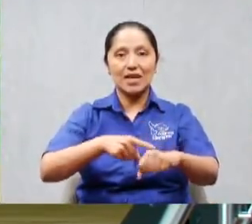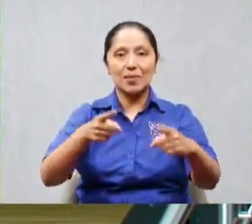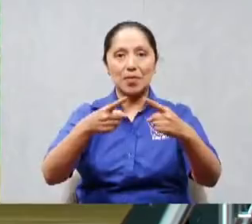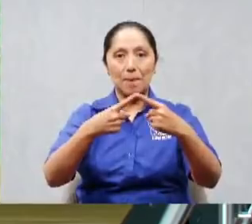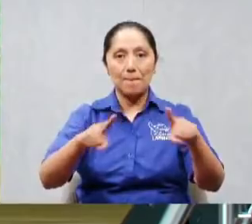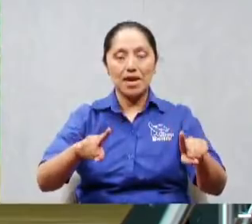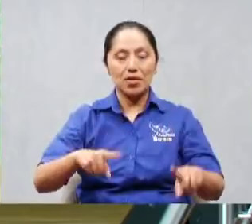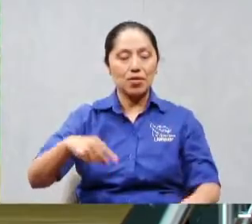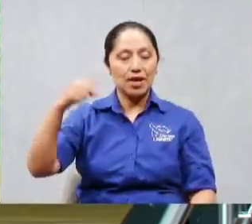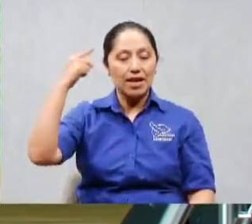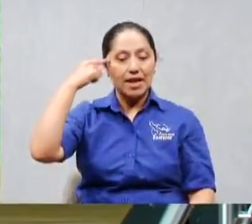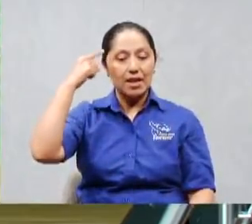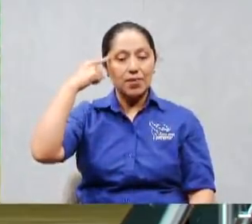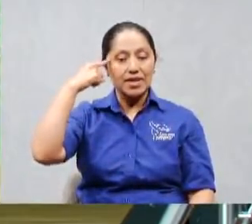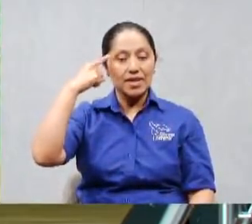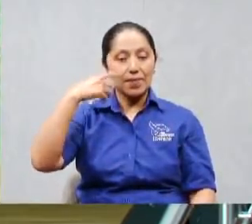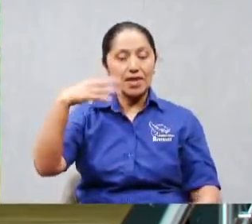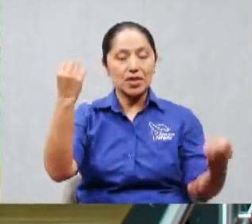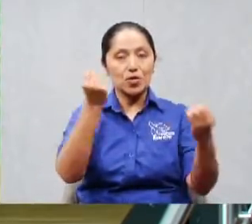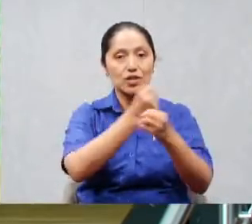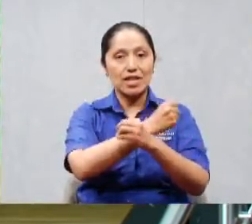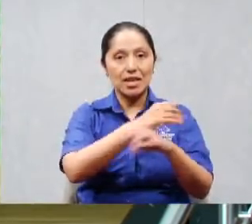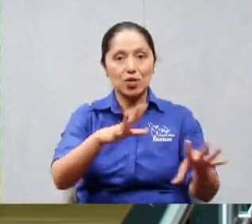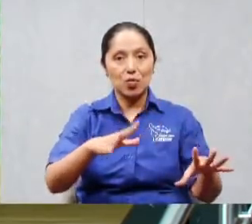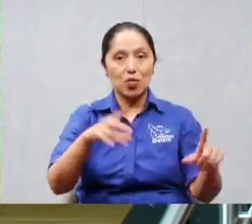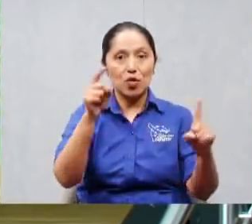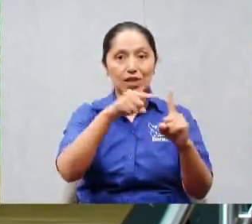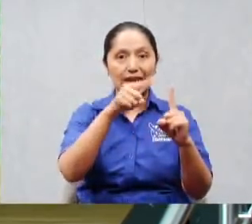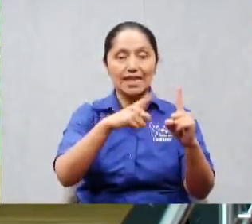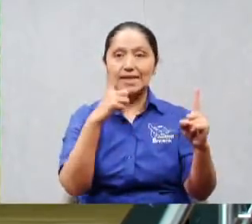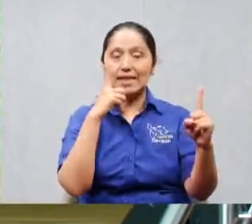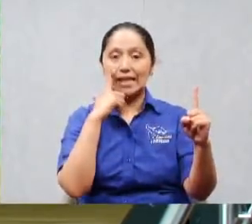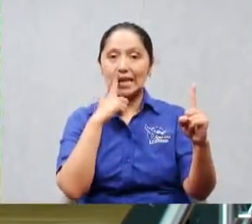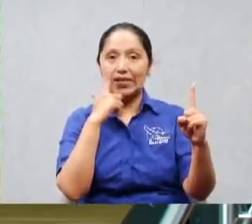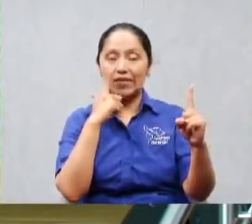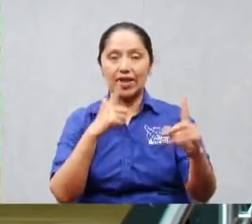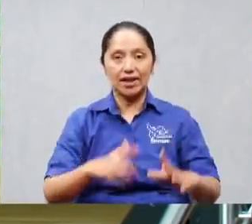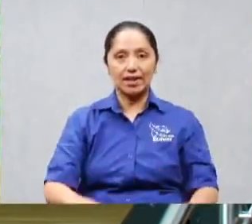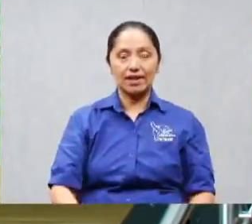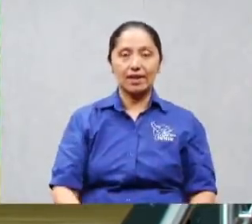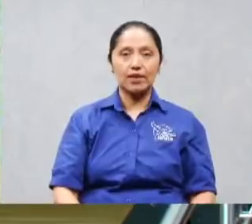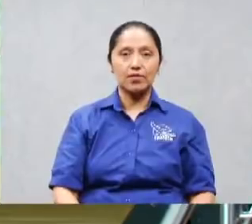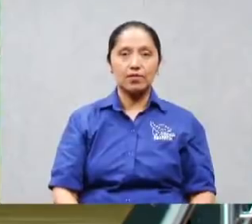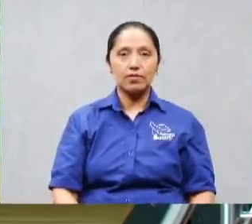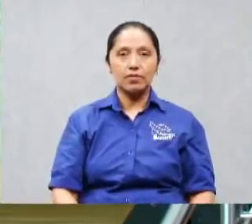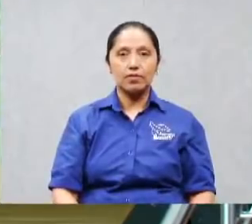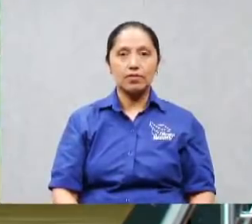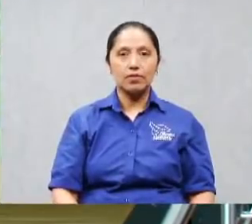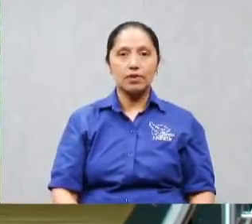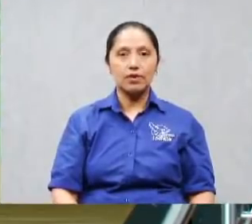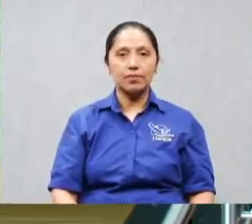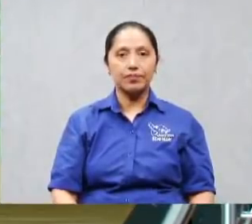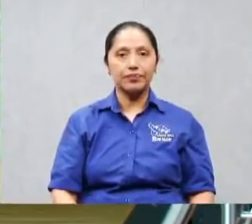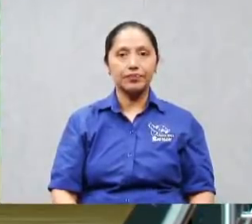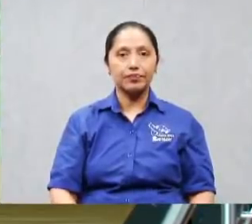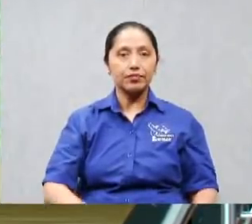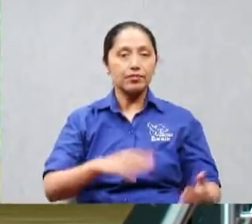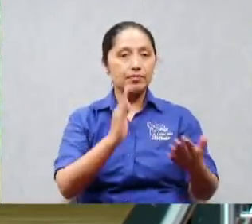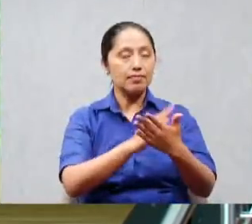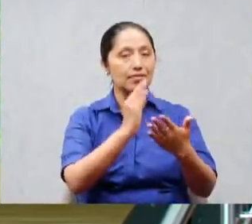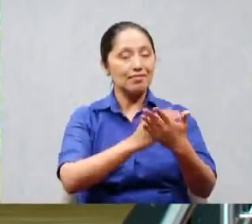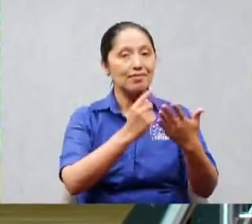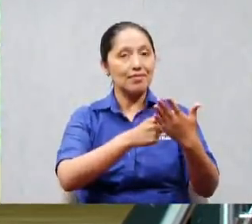pensamiento se derrumbó el pensamiento hay gente que no logra eso por ejemplo San Juan capítulo 9 nos habla